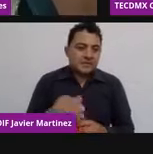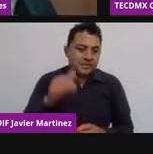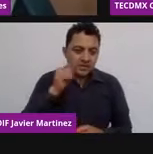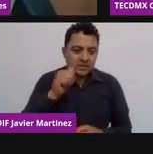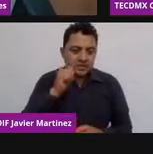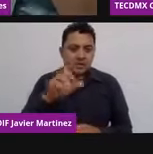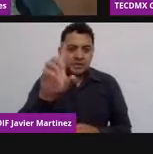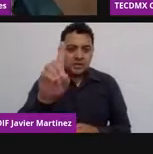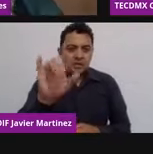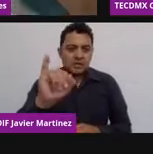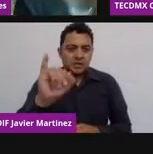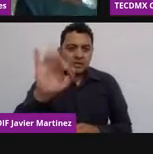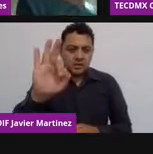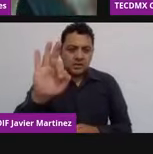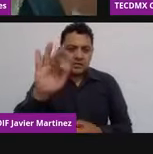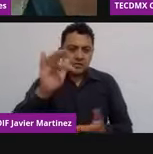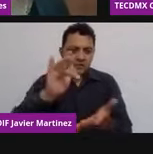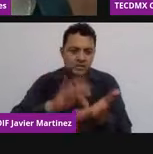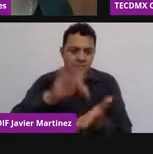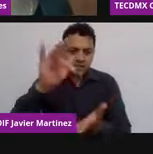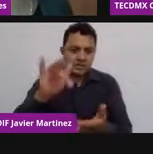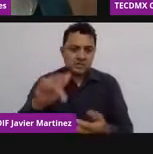DIF de la Ciudad de México un abrazo fuerte que pasen una excelente noche muchísimas muchísimas gracias gracias Javier hasta